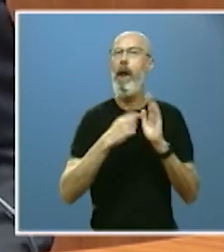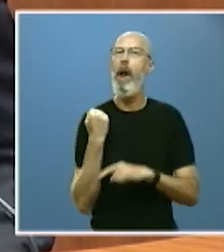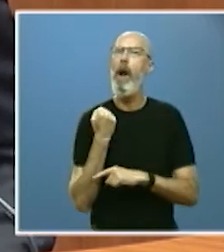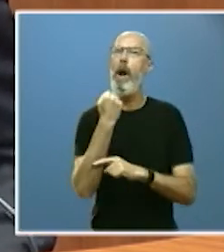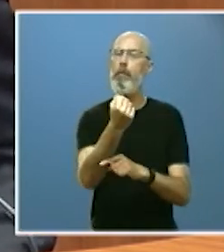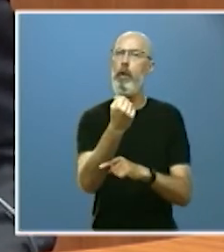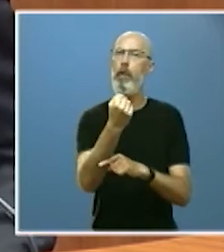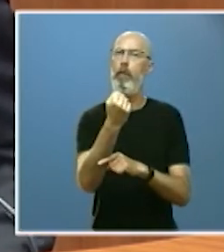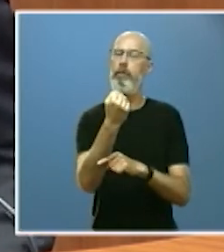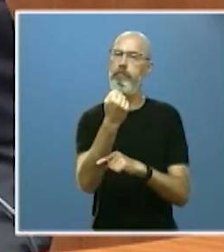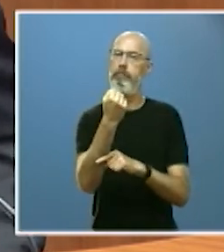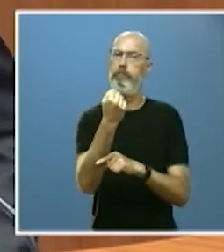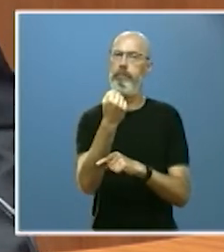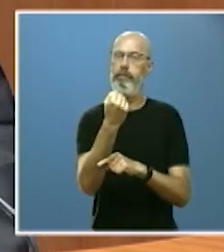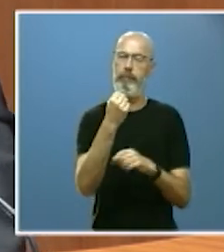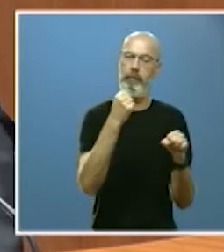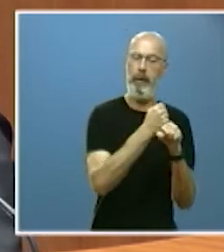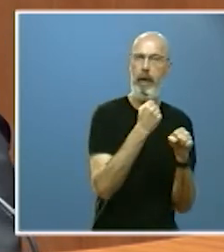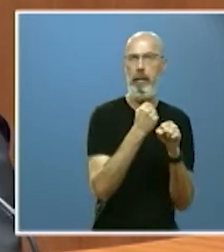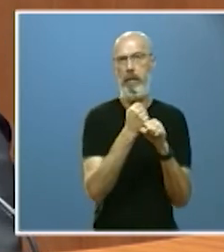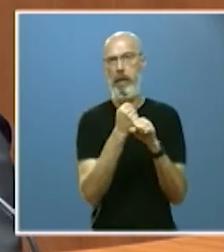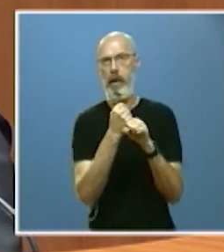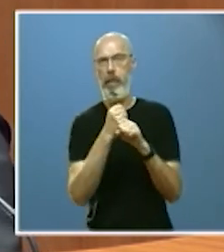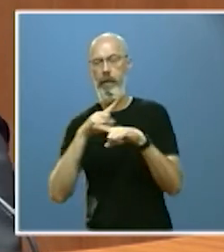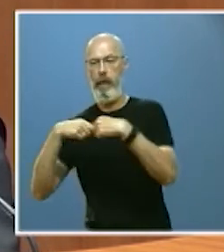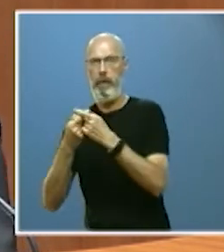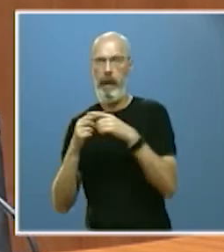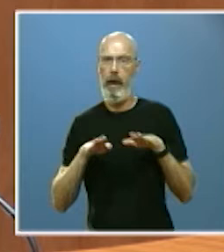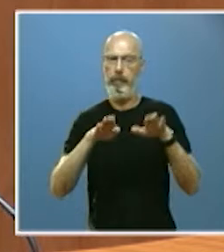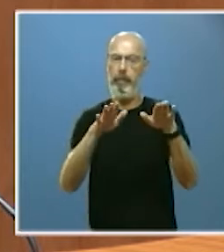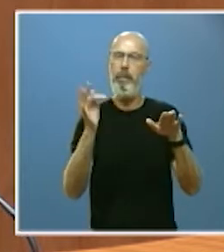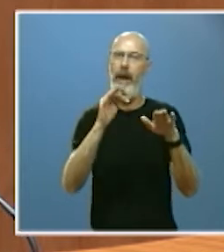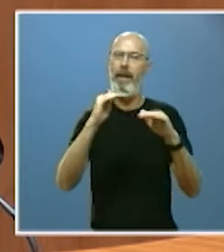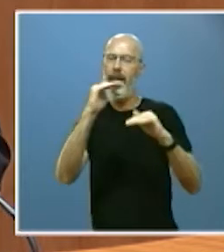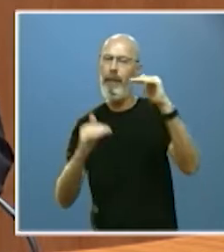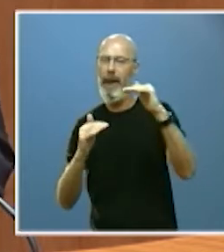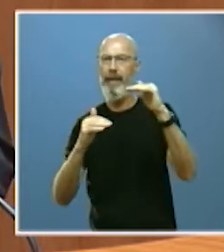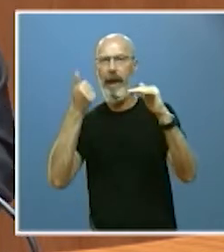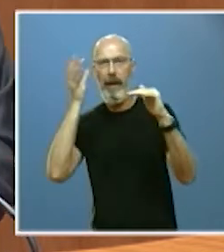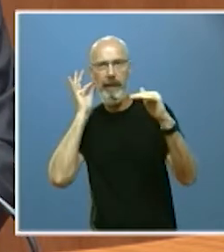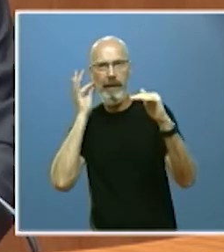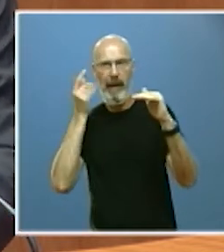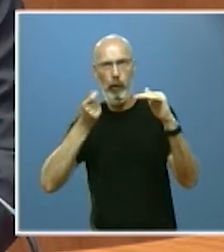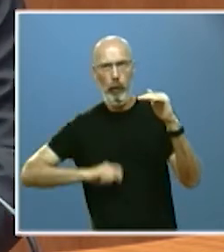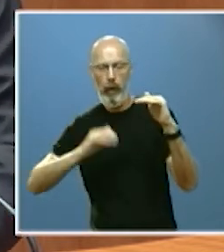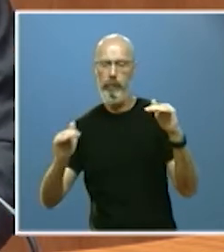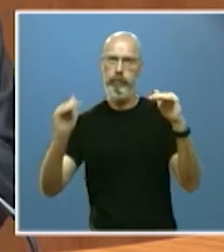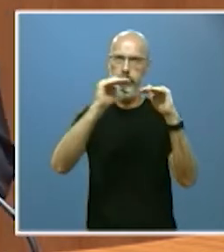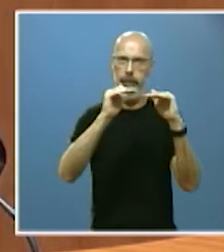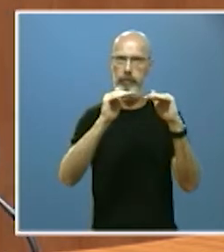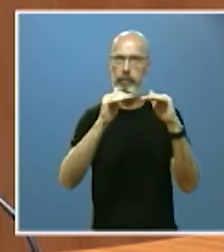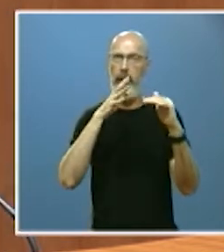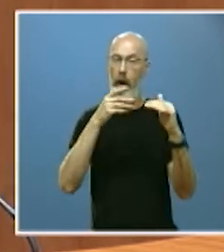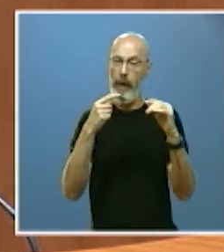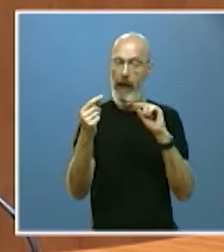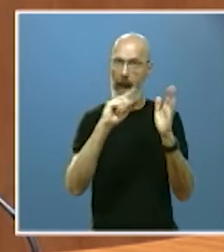conciliación y de eliminación de la brecha salarial y de género su anteproyecto se encuentra en estos momentos en el trámite de informe